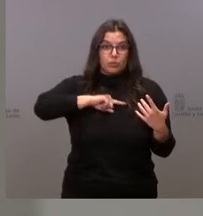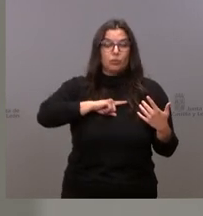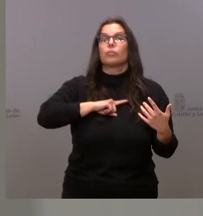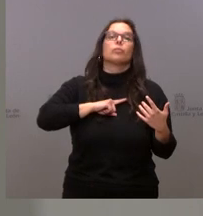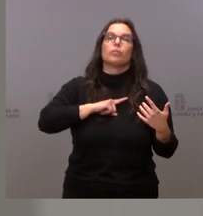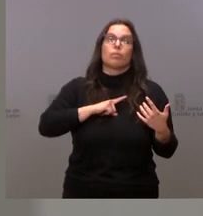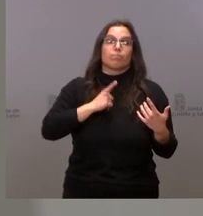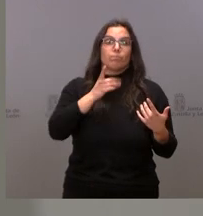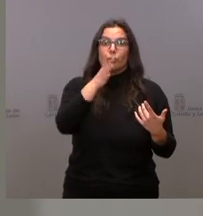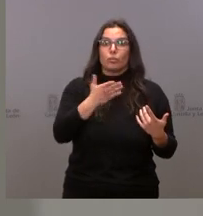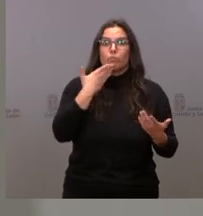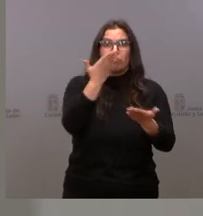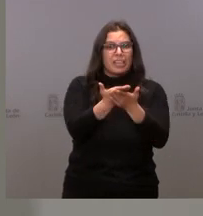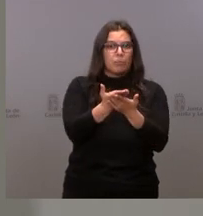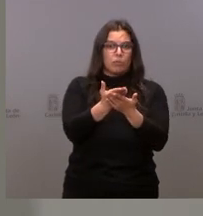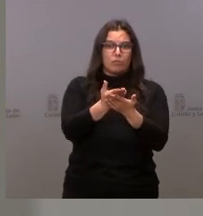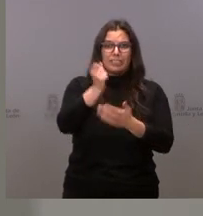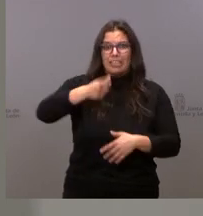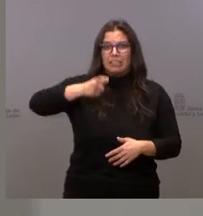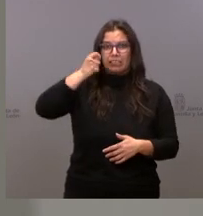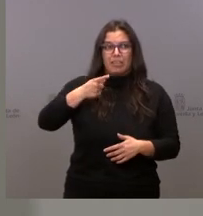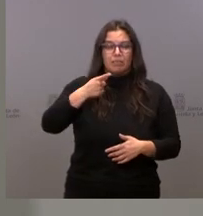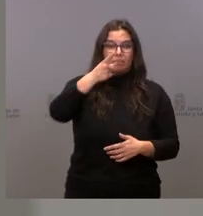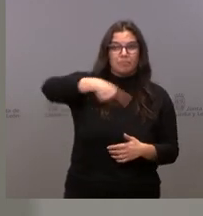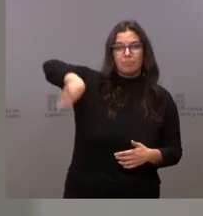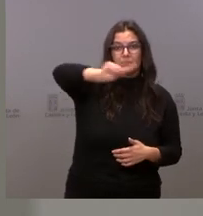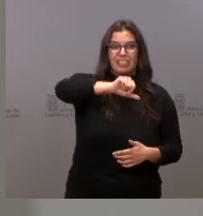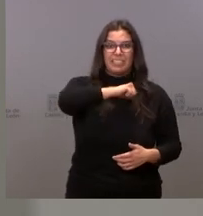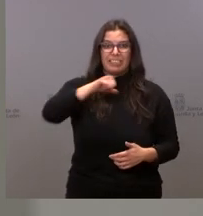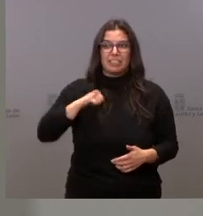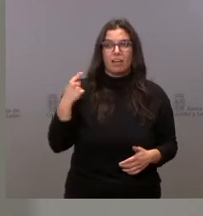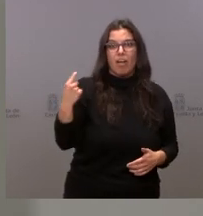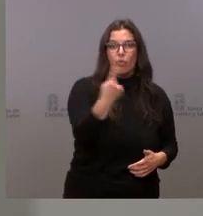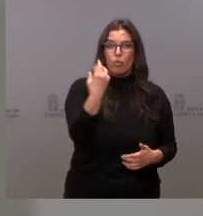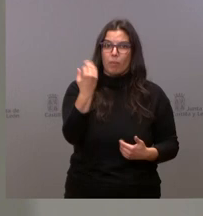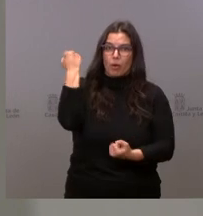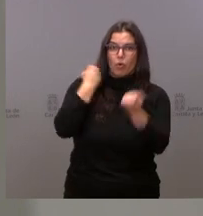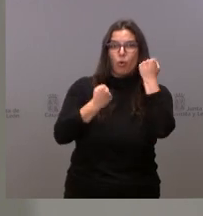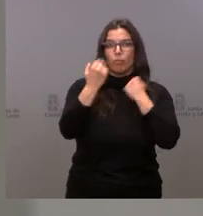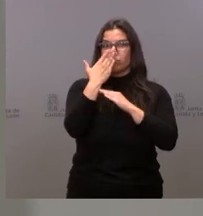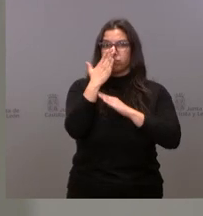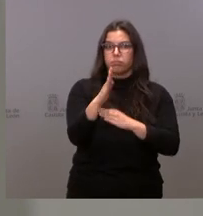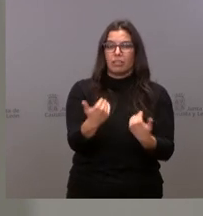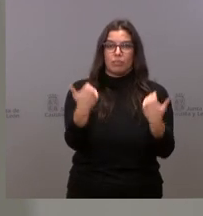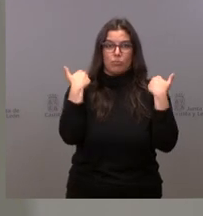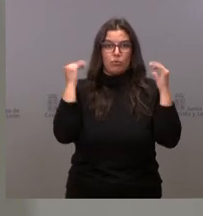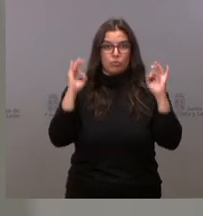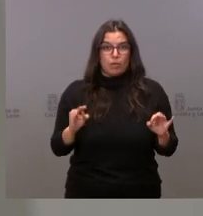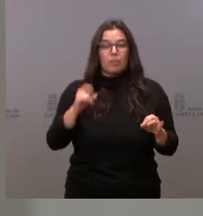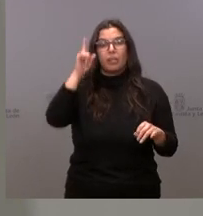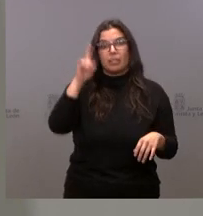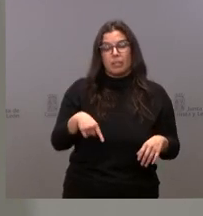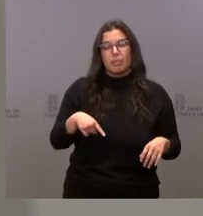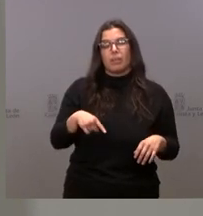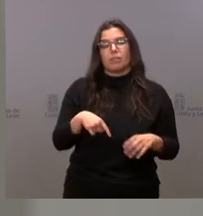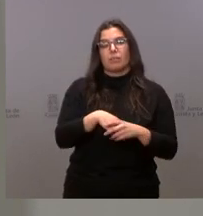manera continuada a la responsabilidad individual. Y hemos lanzado, vamos a